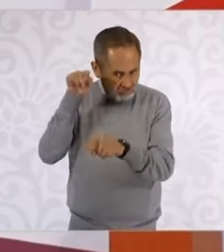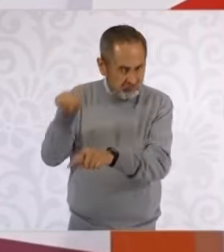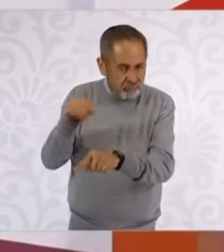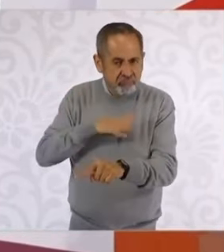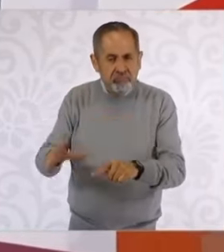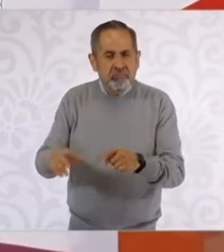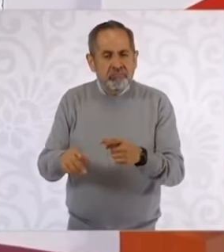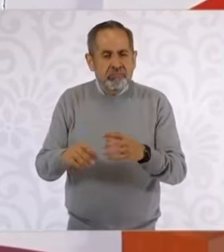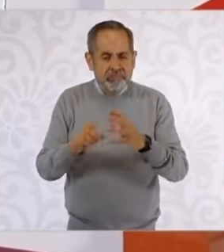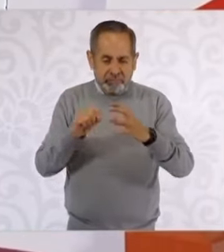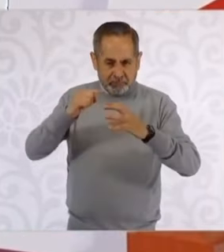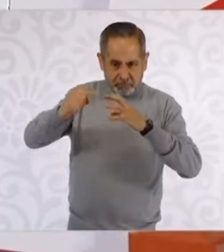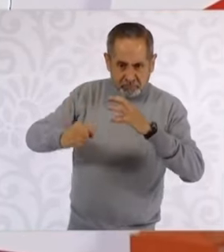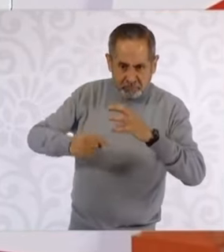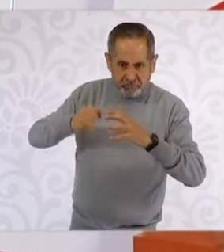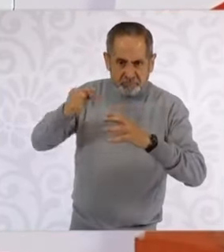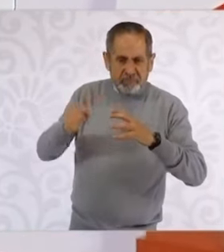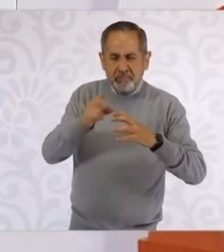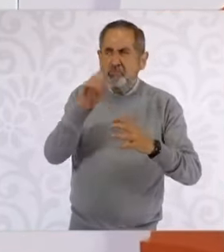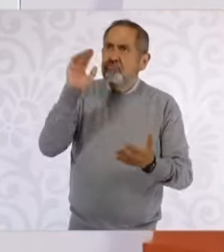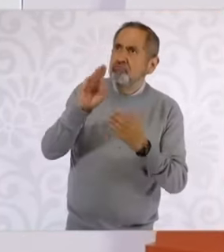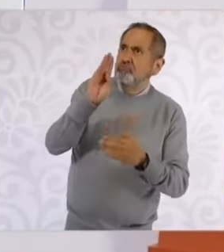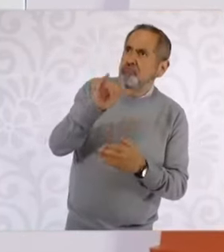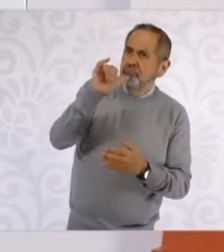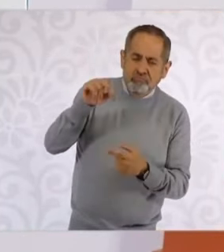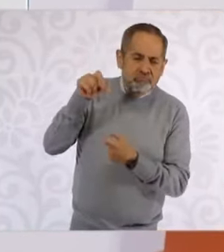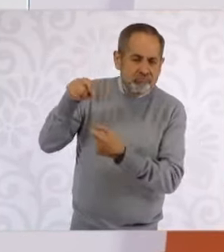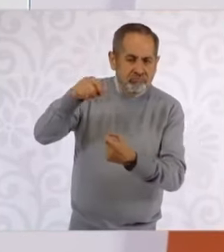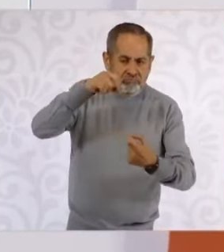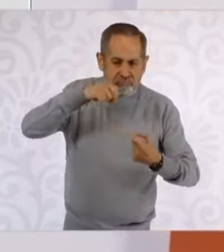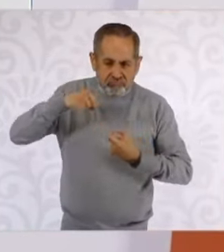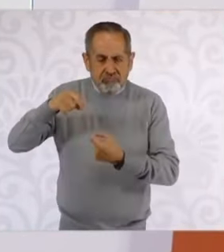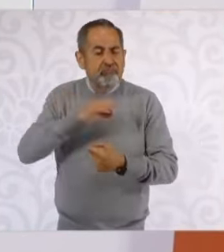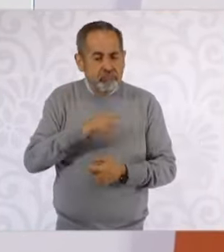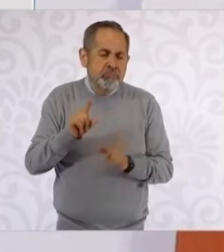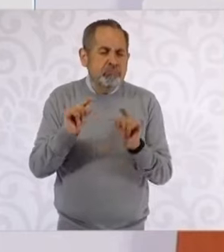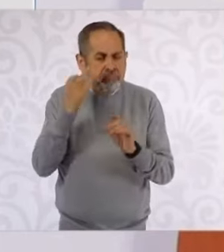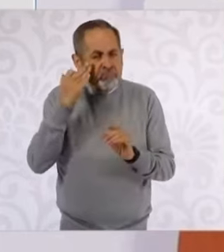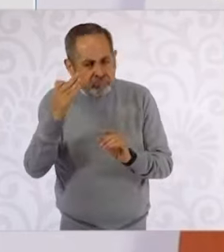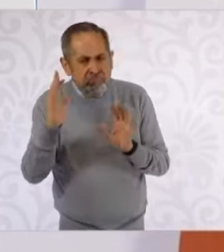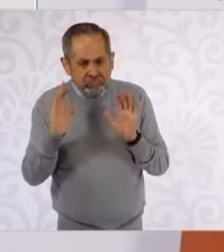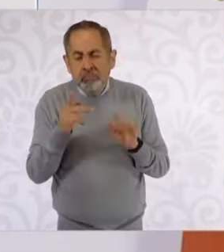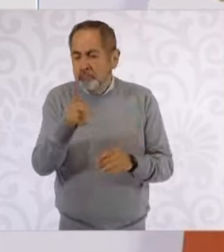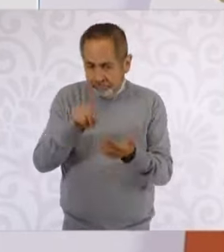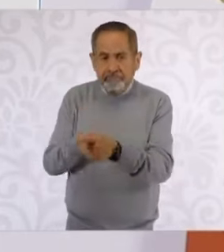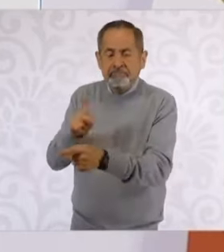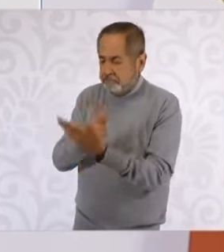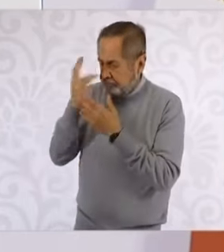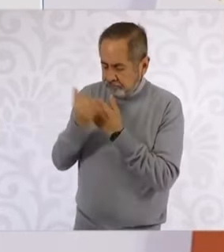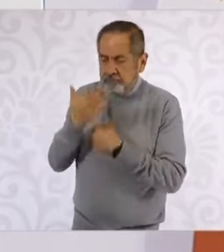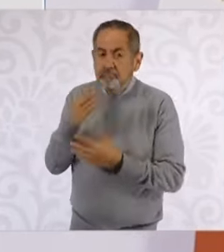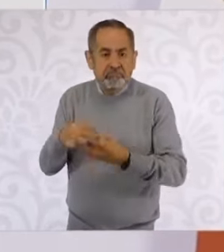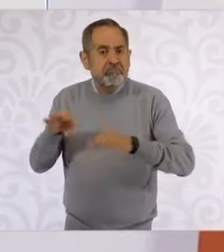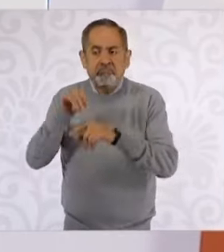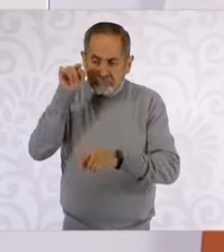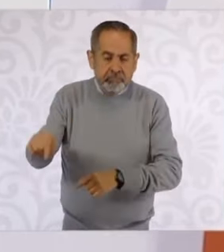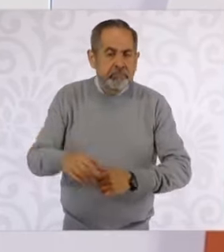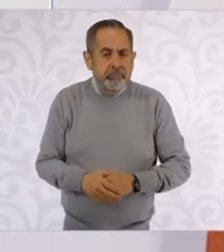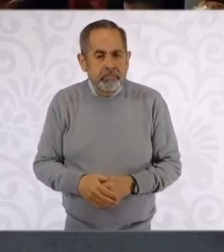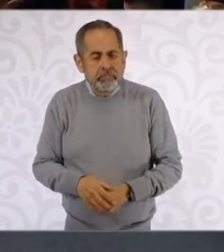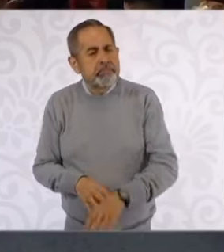Entonces, parte de lo que empieza a desarrollarse va a llevar un poco más de tiempo, pero sí es uno de los proyectos estratégicos que estamos planteando. ¿Ya